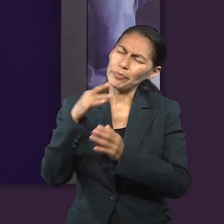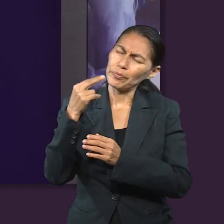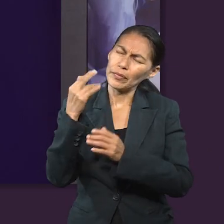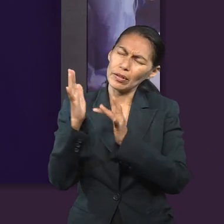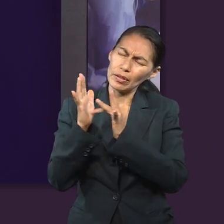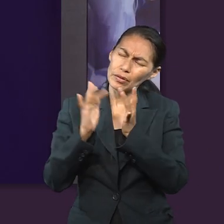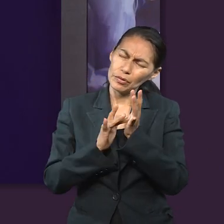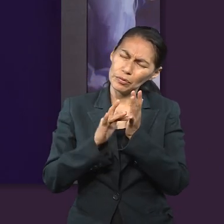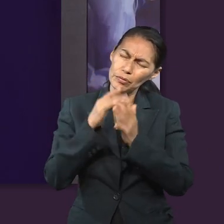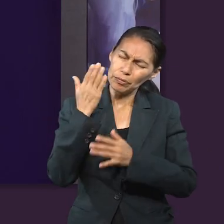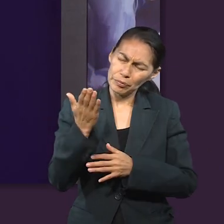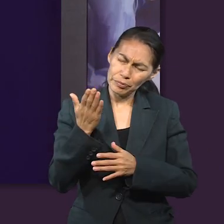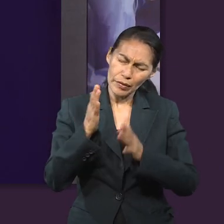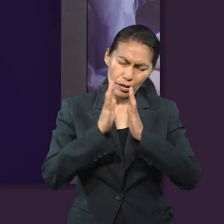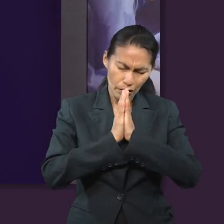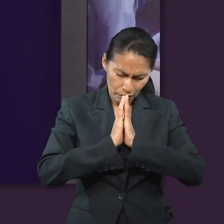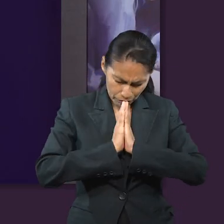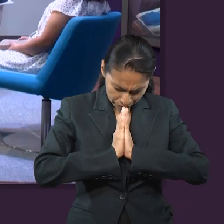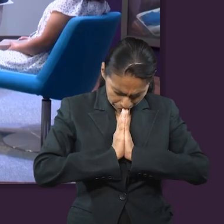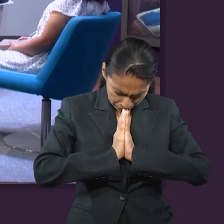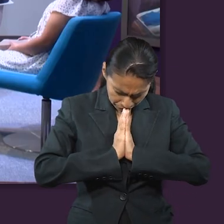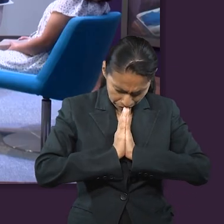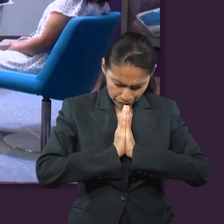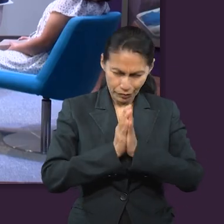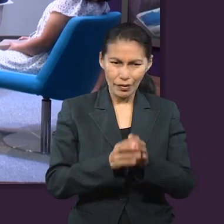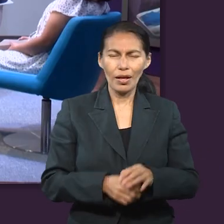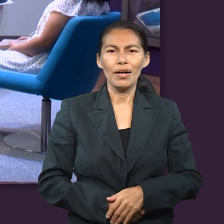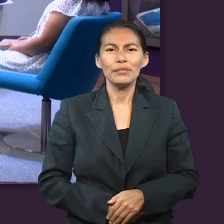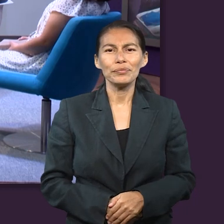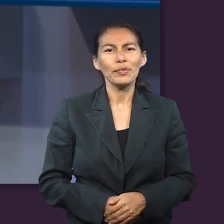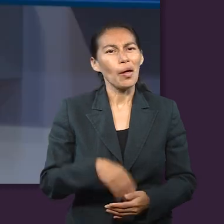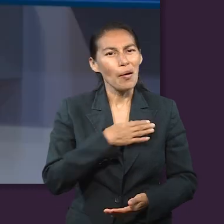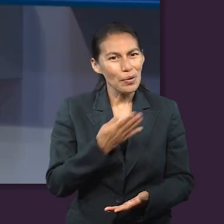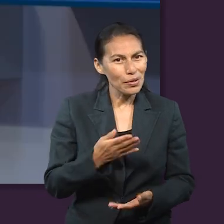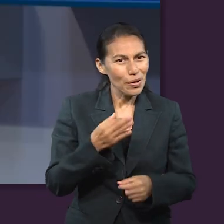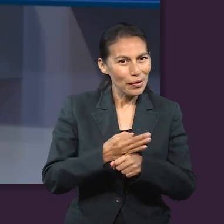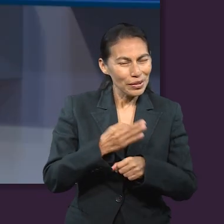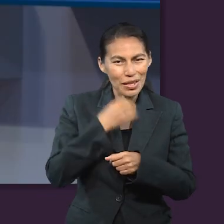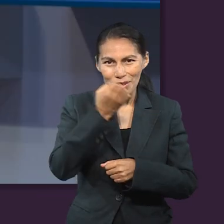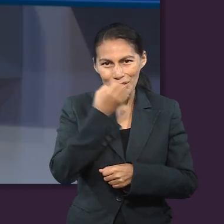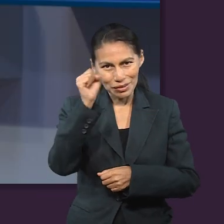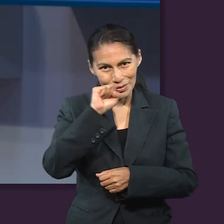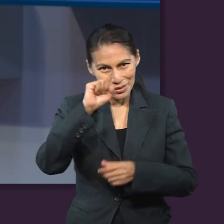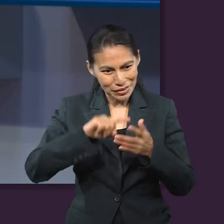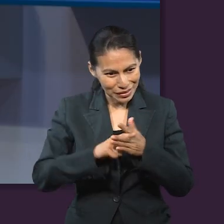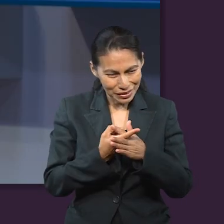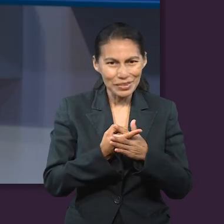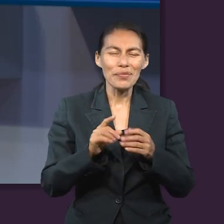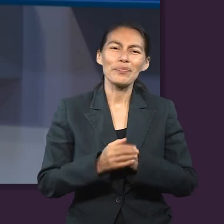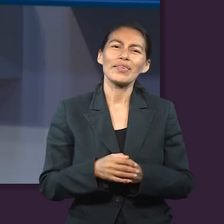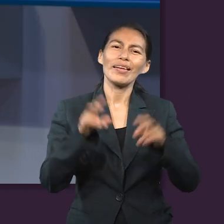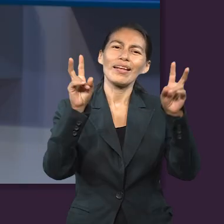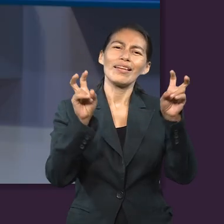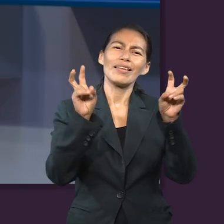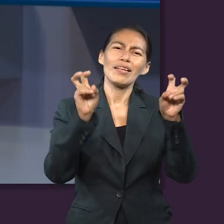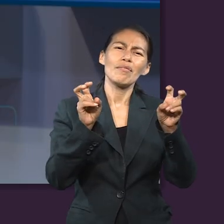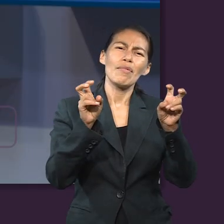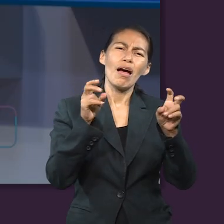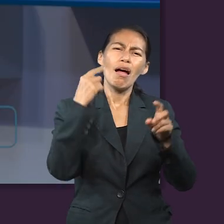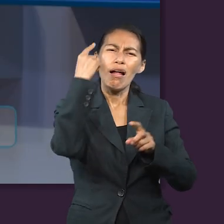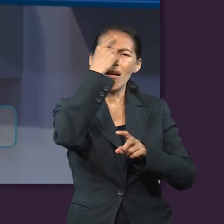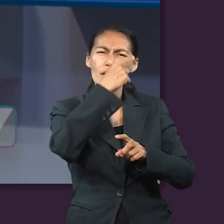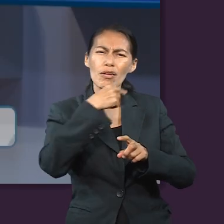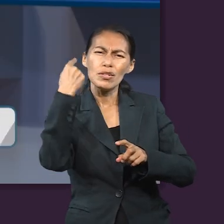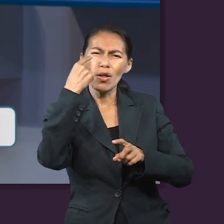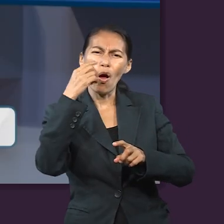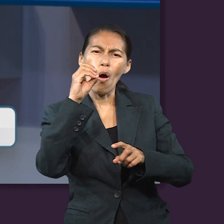este estudio. En el nombre de Jesús, amén. Bueno, para comenzar esta Escuela Sabática, el título es Ver